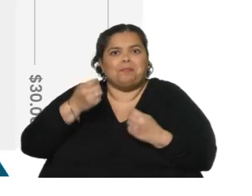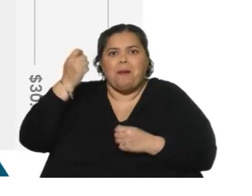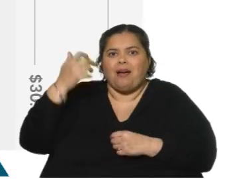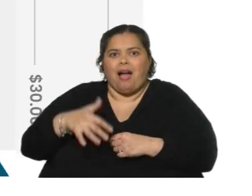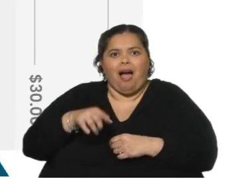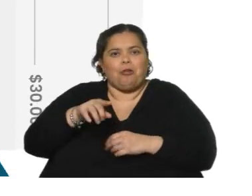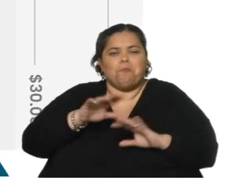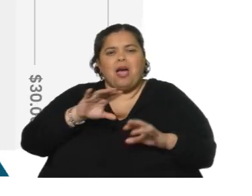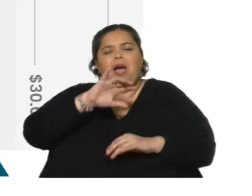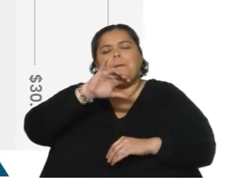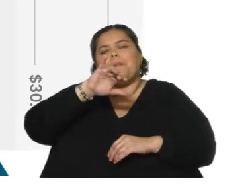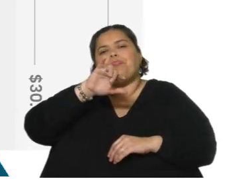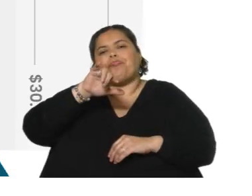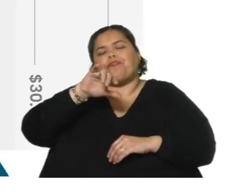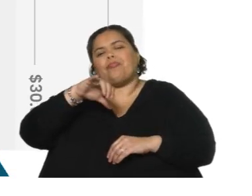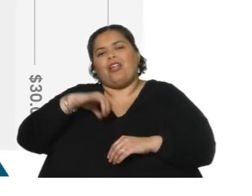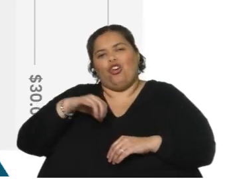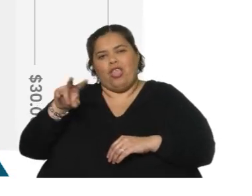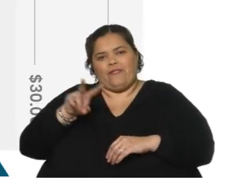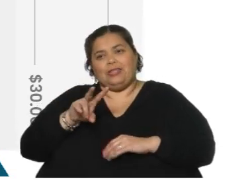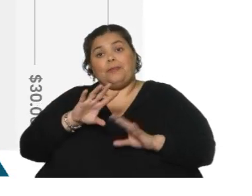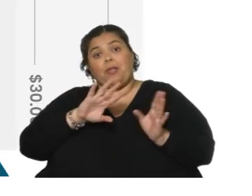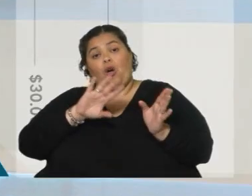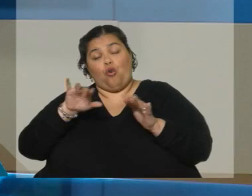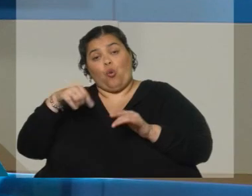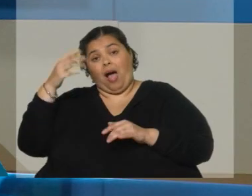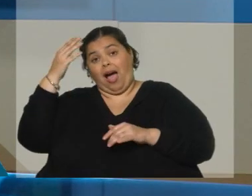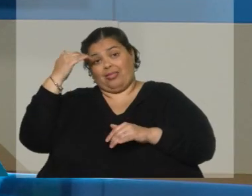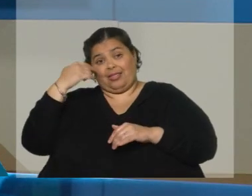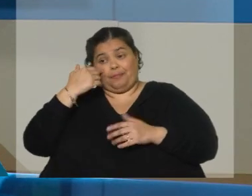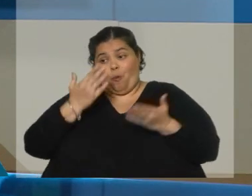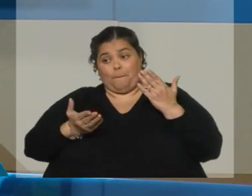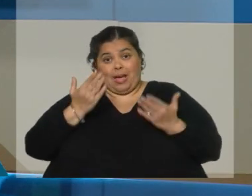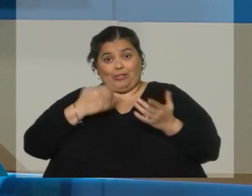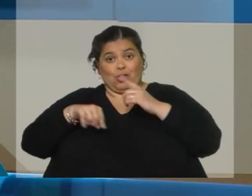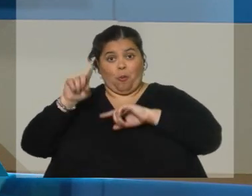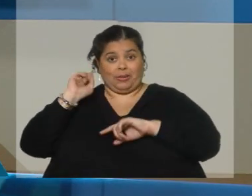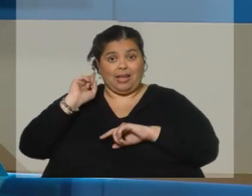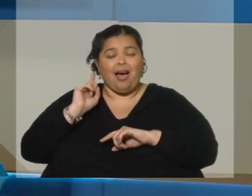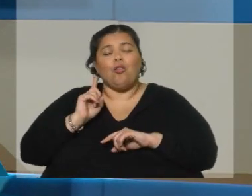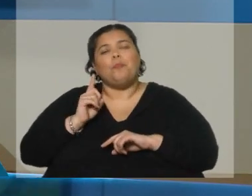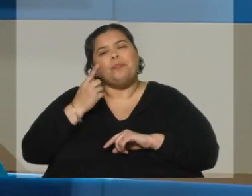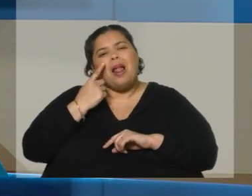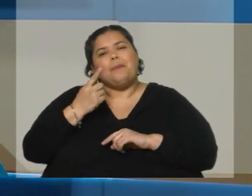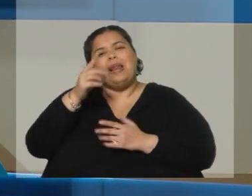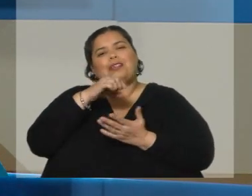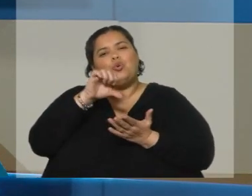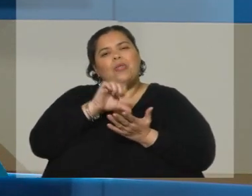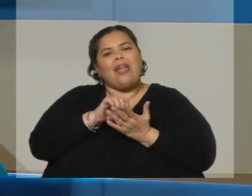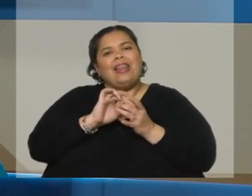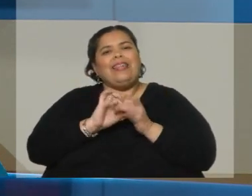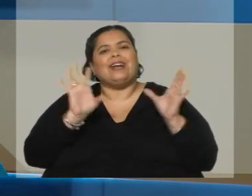Cuando hacíamos un reglamento similar por el cierre de 2022, nos encontrábamos con la ciudad en aquel momento de libertad,